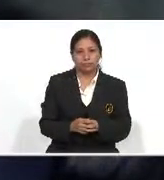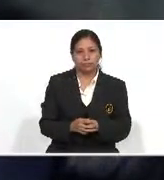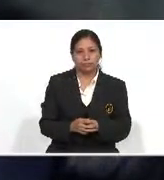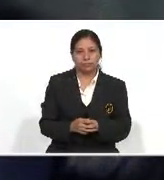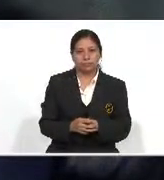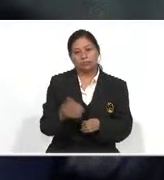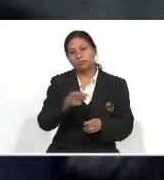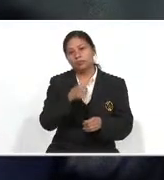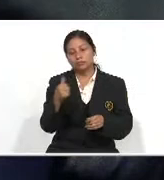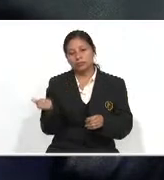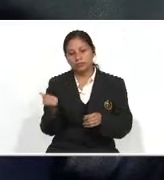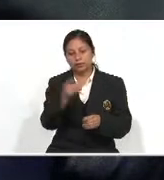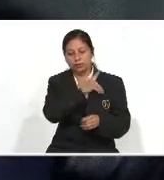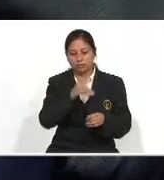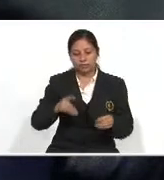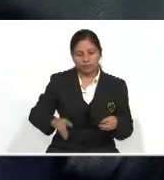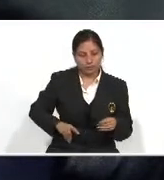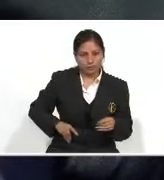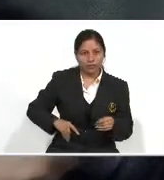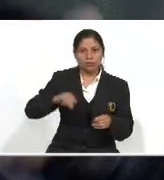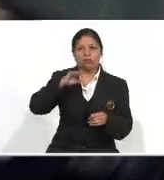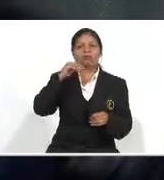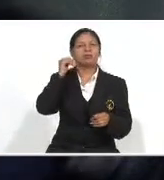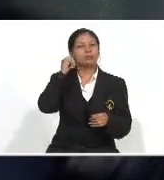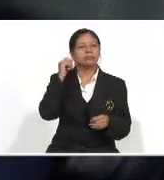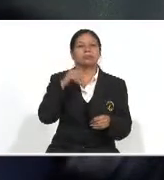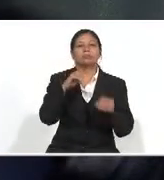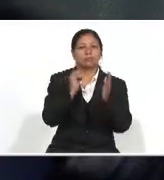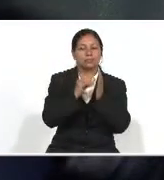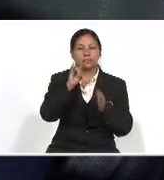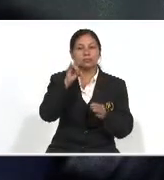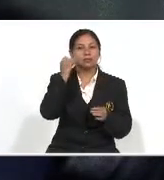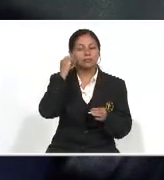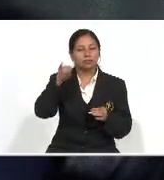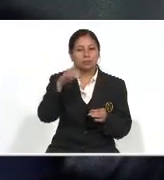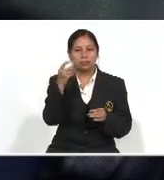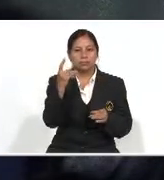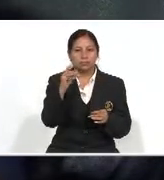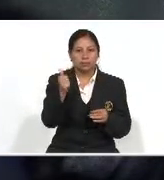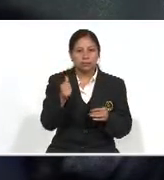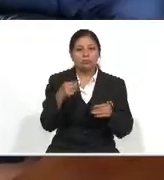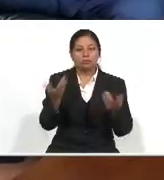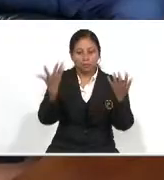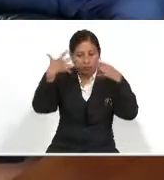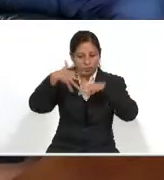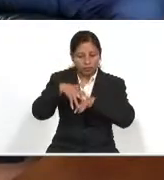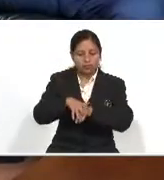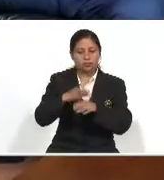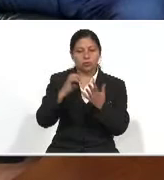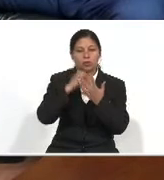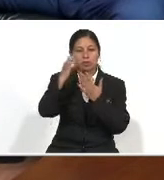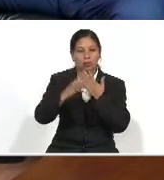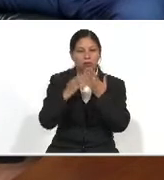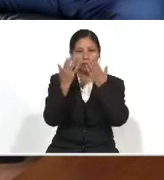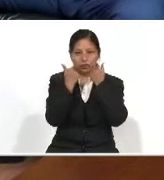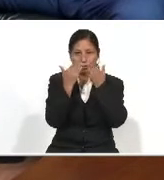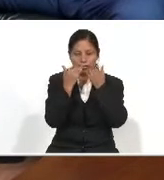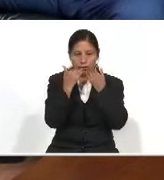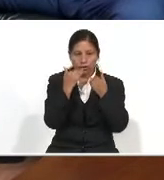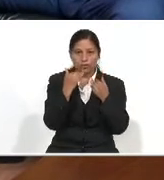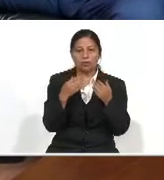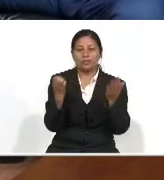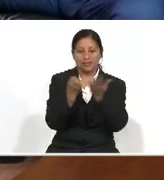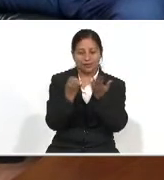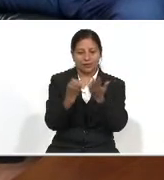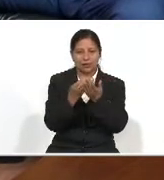Por su parte El diputado Quijada Indicó que como integrante De la Comisión de Agricultura Están proponiendo Que se incluya Dentro del programa De alimentación escolar El vaso